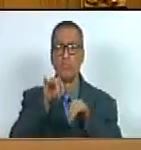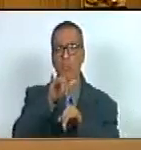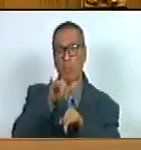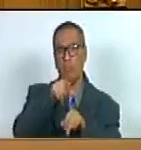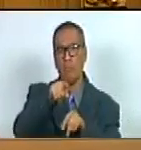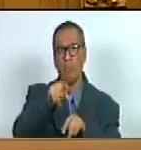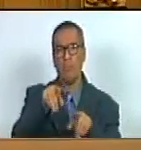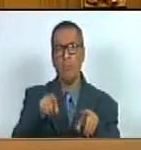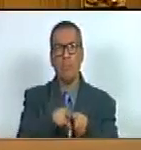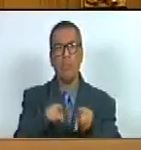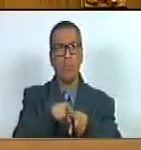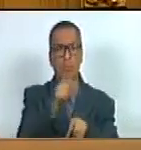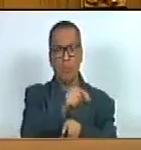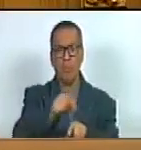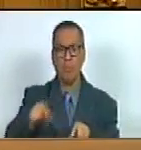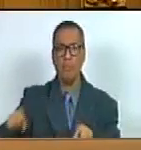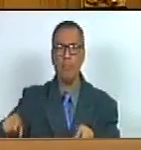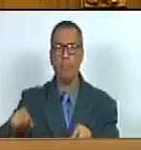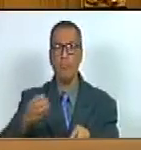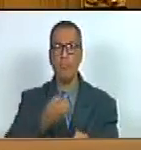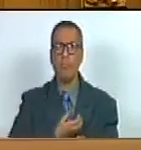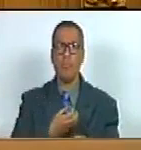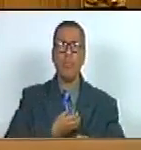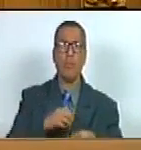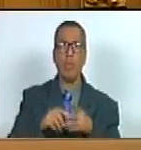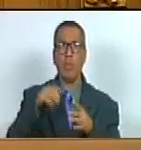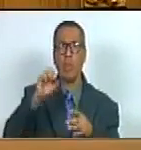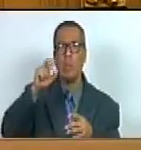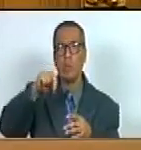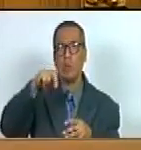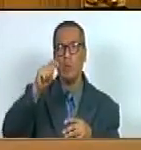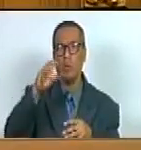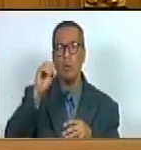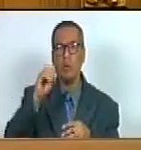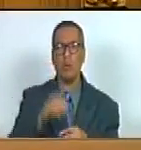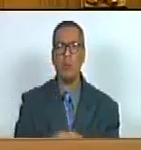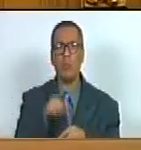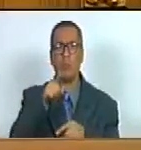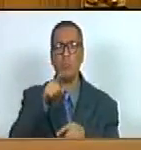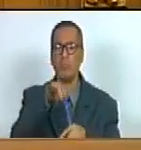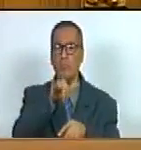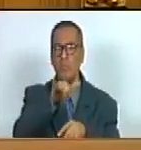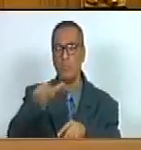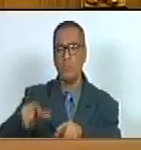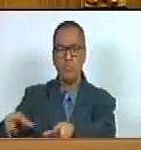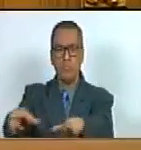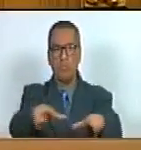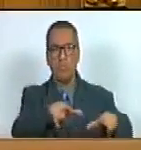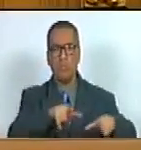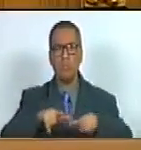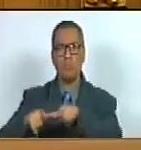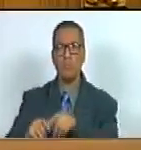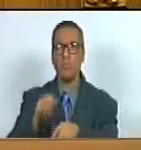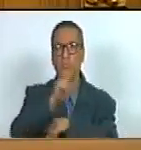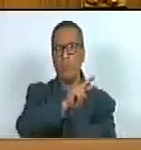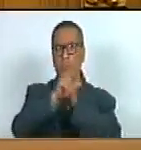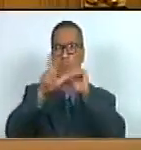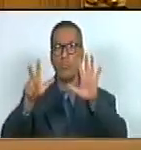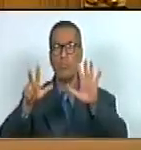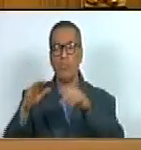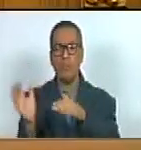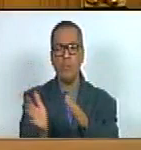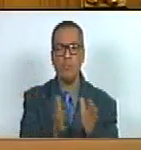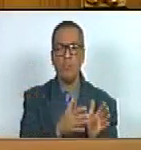condición del ciudadano señor alcalde Ernesto Parakey en estos mismos espacios el 28 de